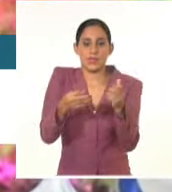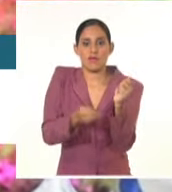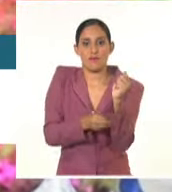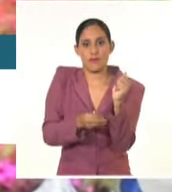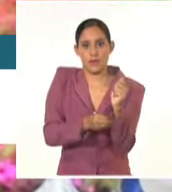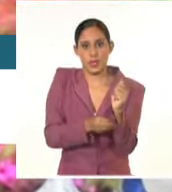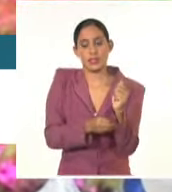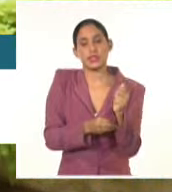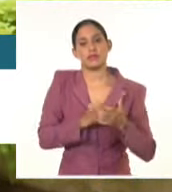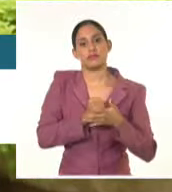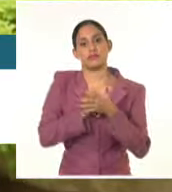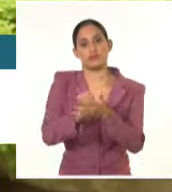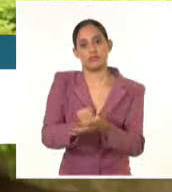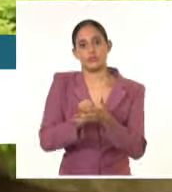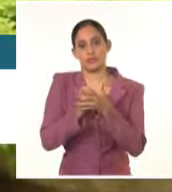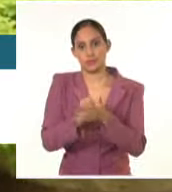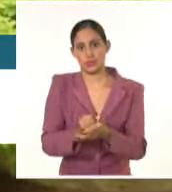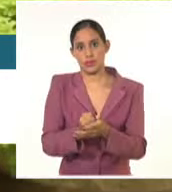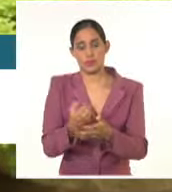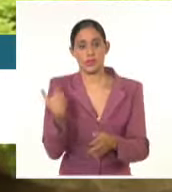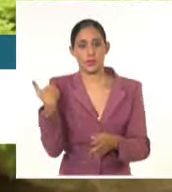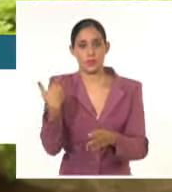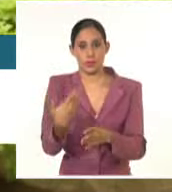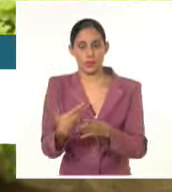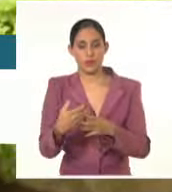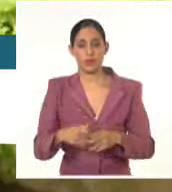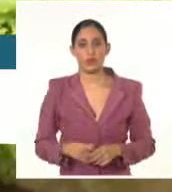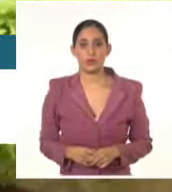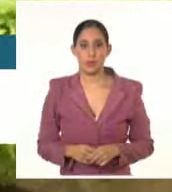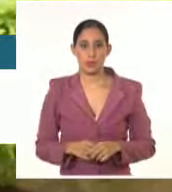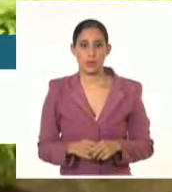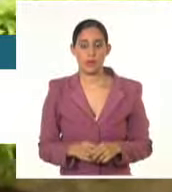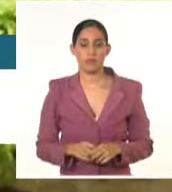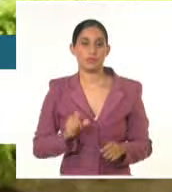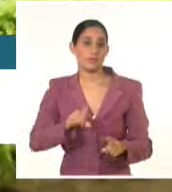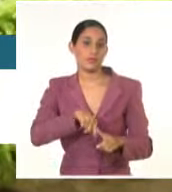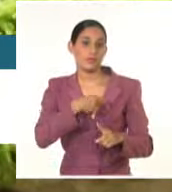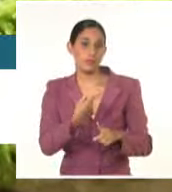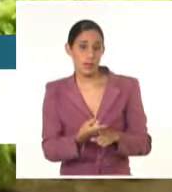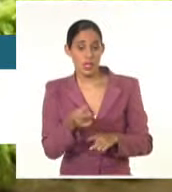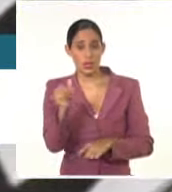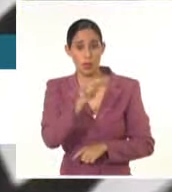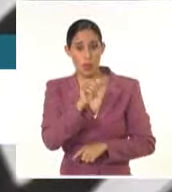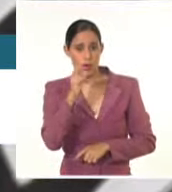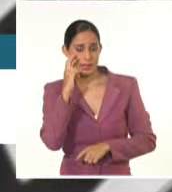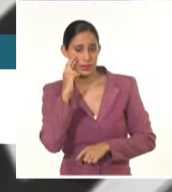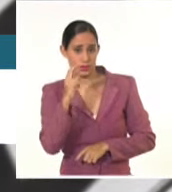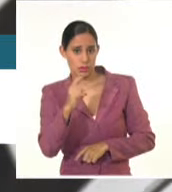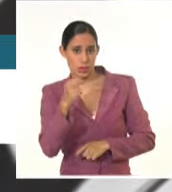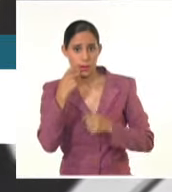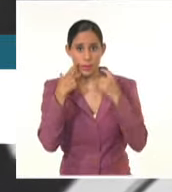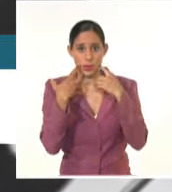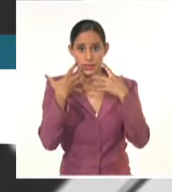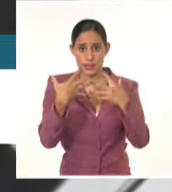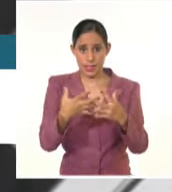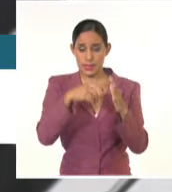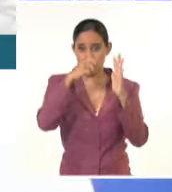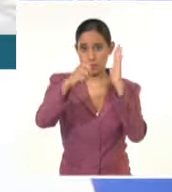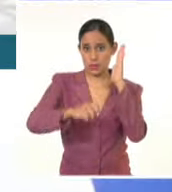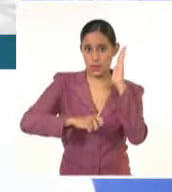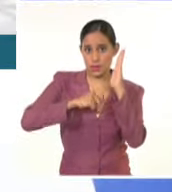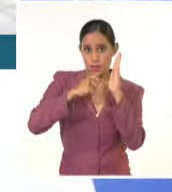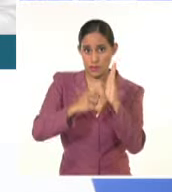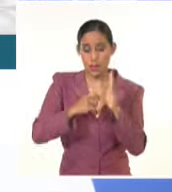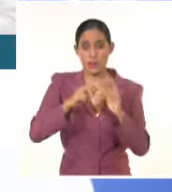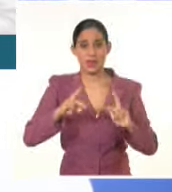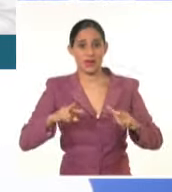hermandad y solidaridad que unen a estos países. Además, reconocieron la importancia y el aporte de la cinematografía para